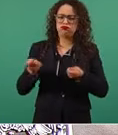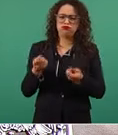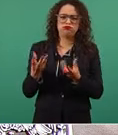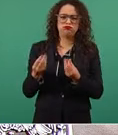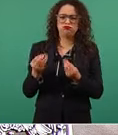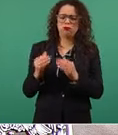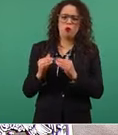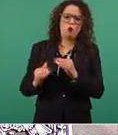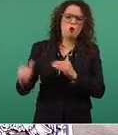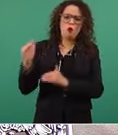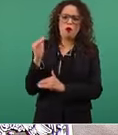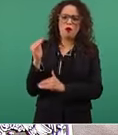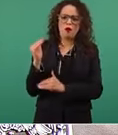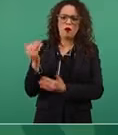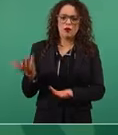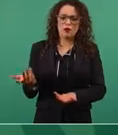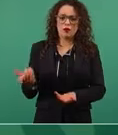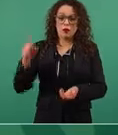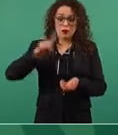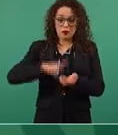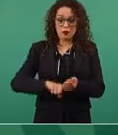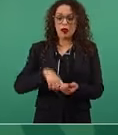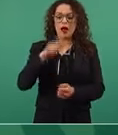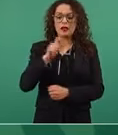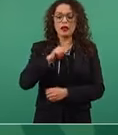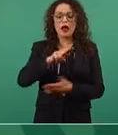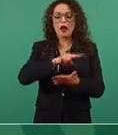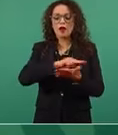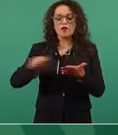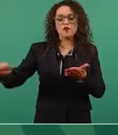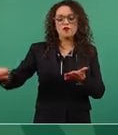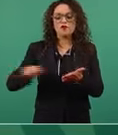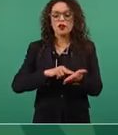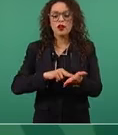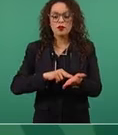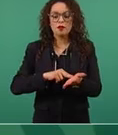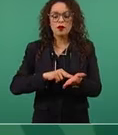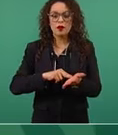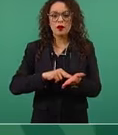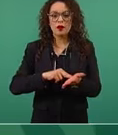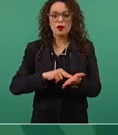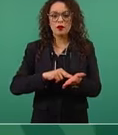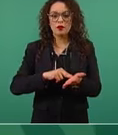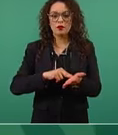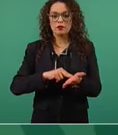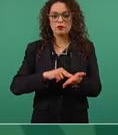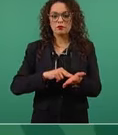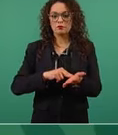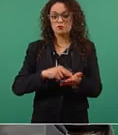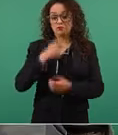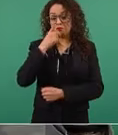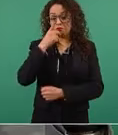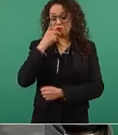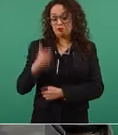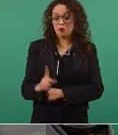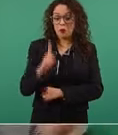firman un manifiesto mil, dos mil